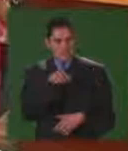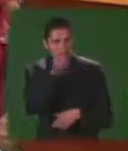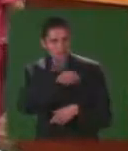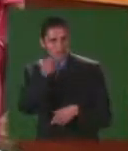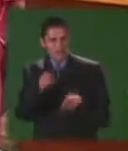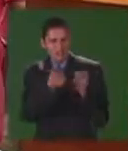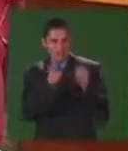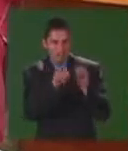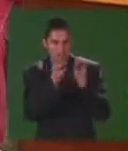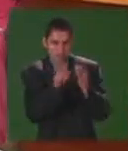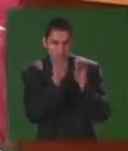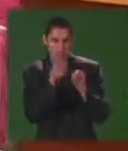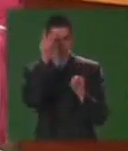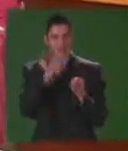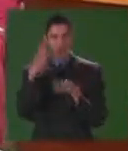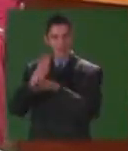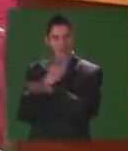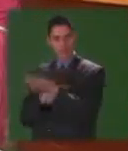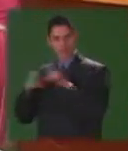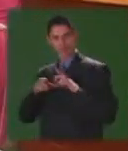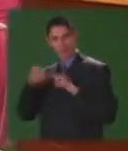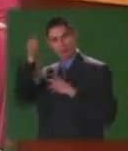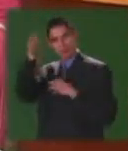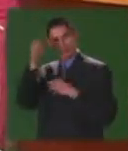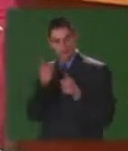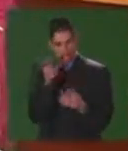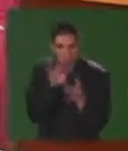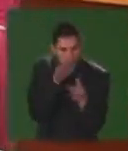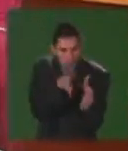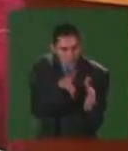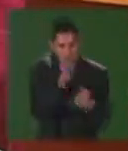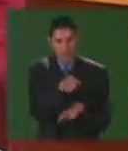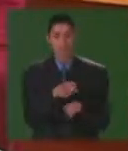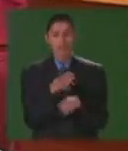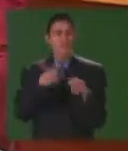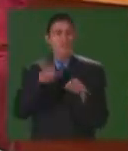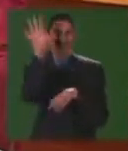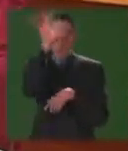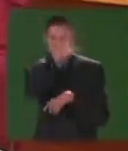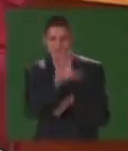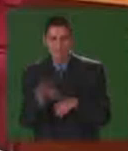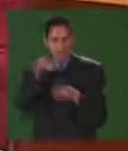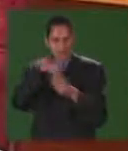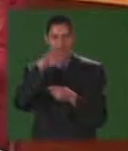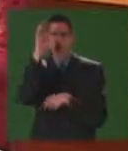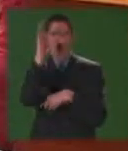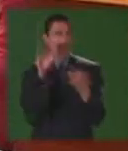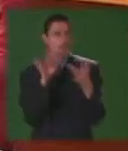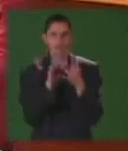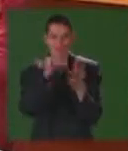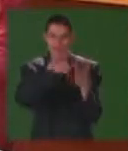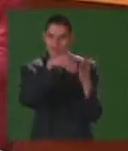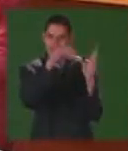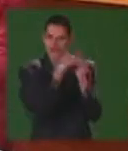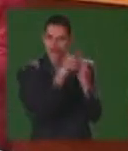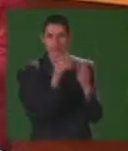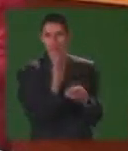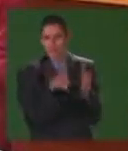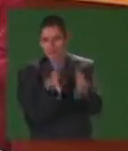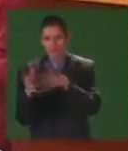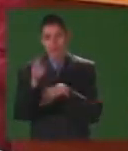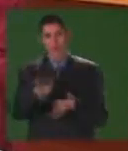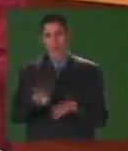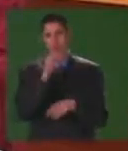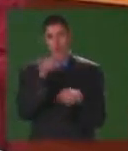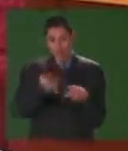algunos casos con discapacidades físicas requieren de una formación con gente especializada. Desafortunadamente, muchas regiones del país no